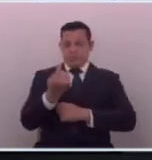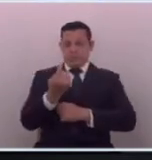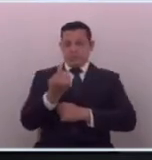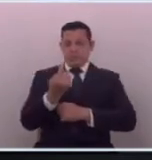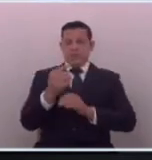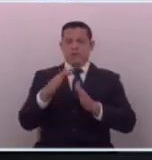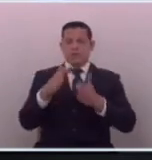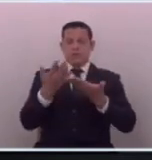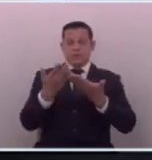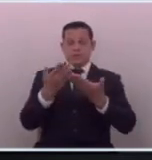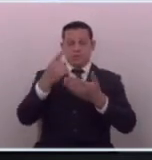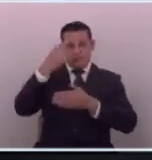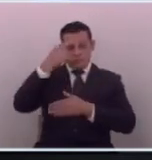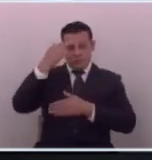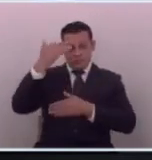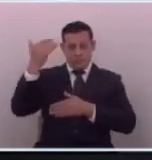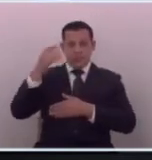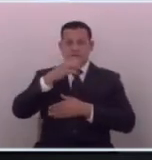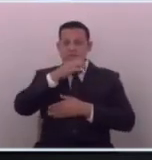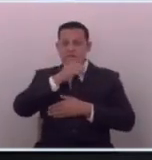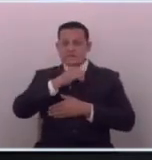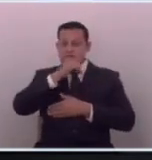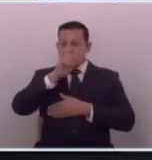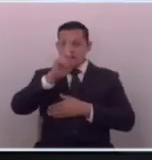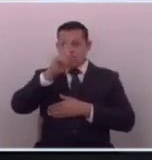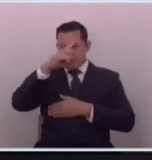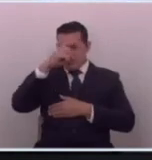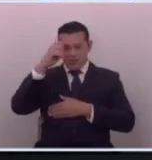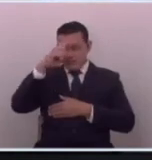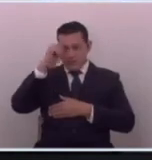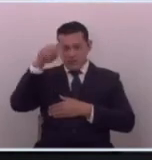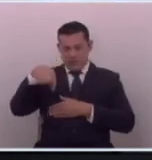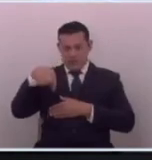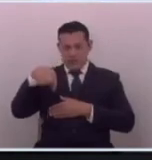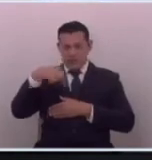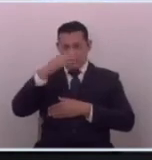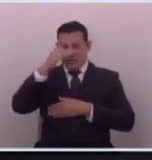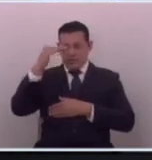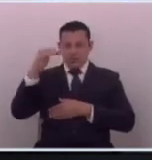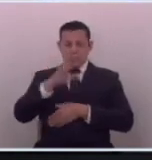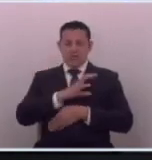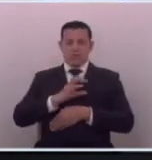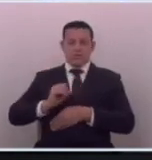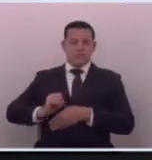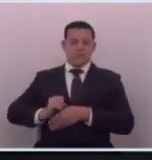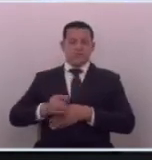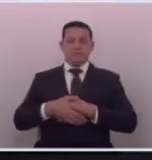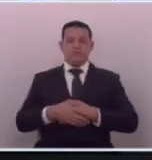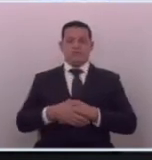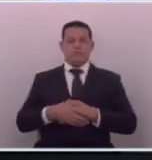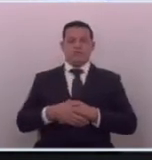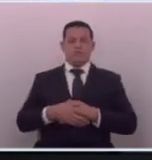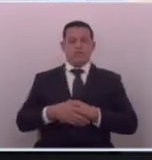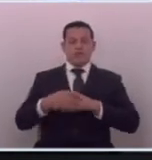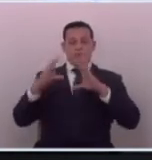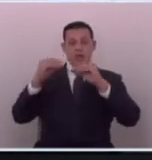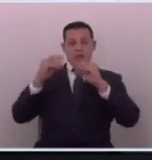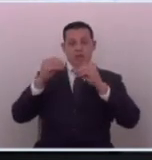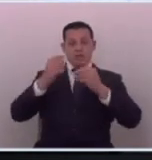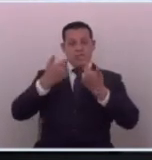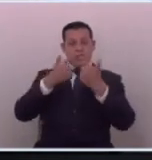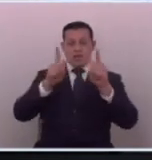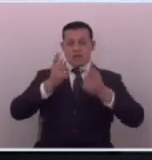precisamente de una política vieja que ya no trabaja acá en nuestro país también cuando hablamos de libre